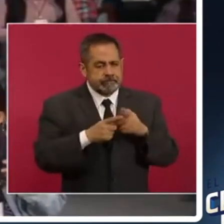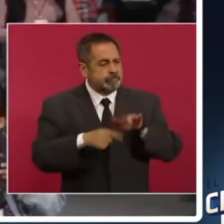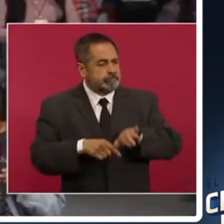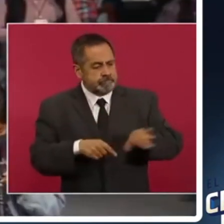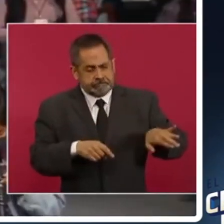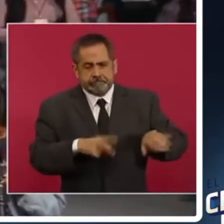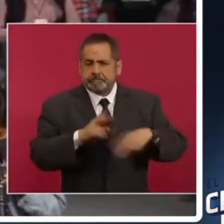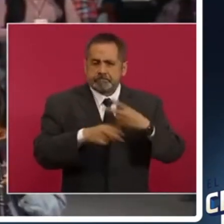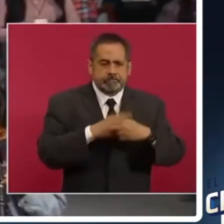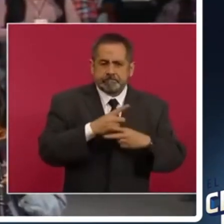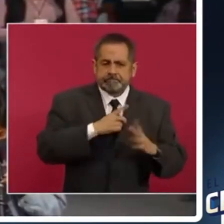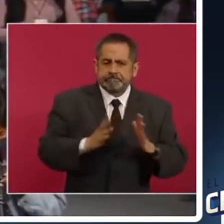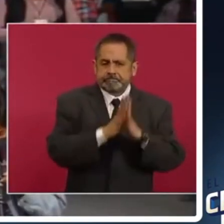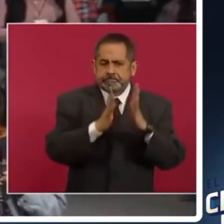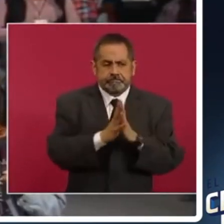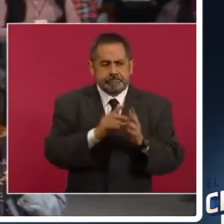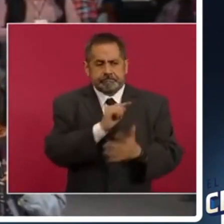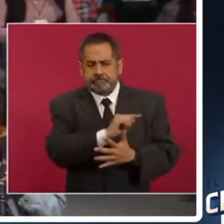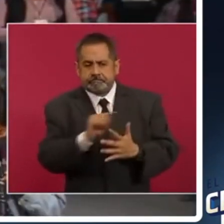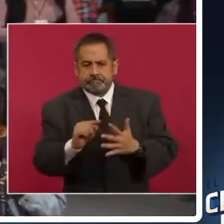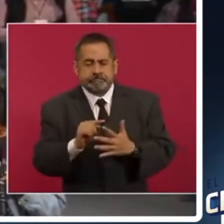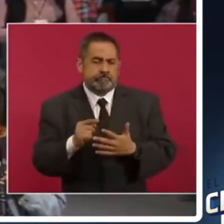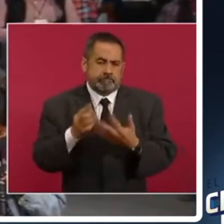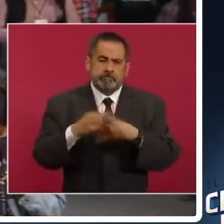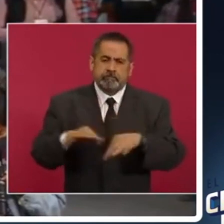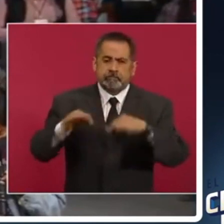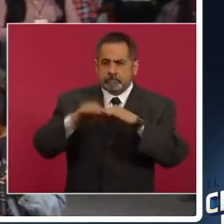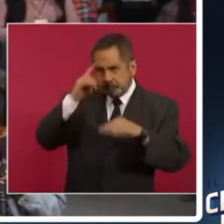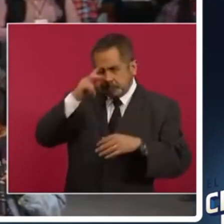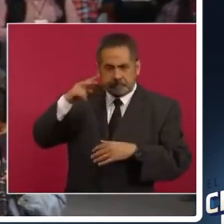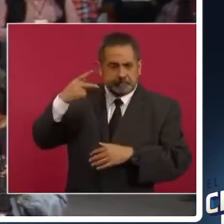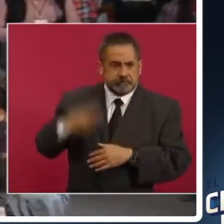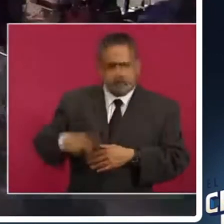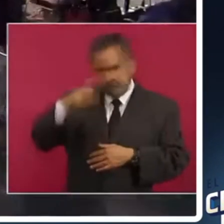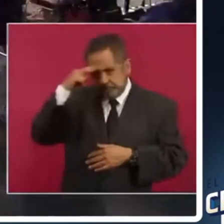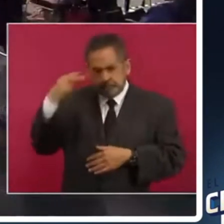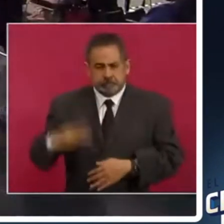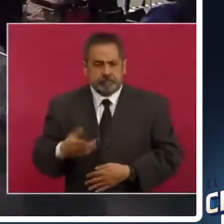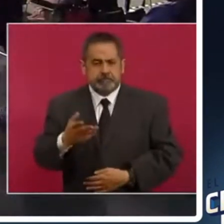participen en esta discusión tan importante para los mexicanos.